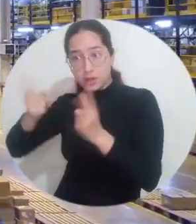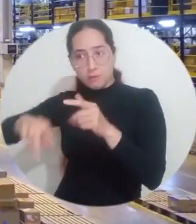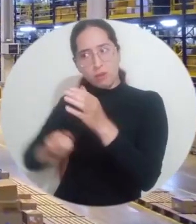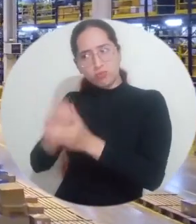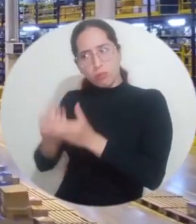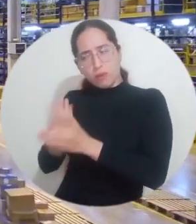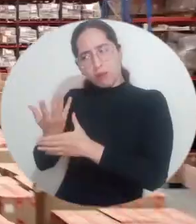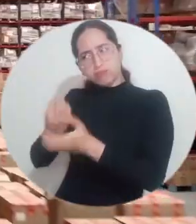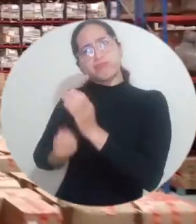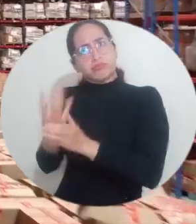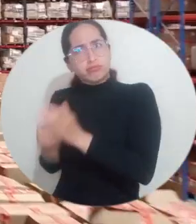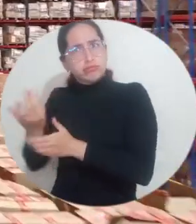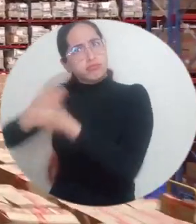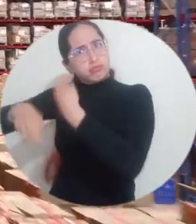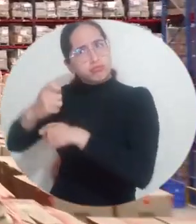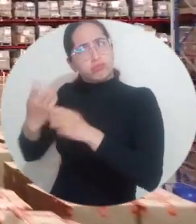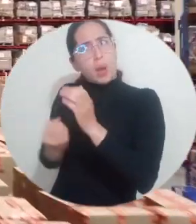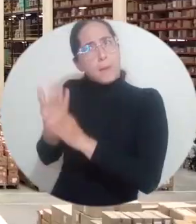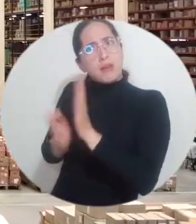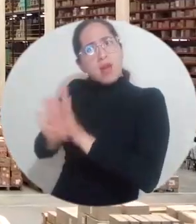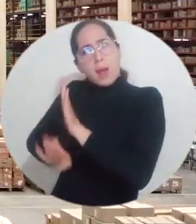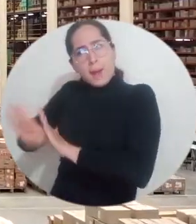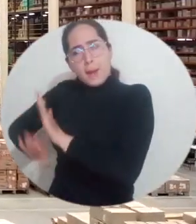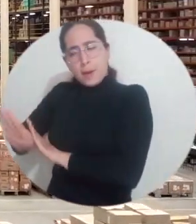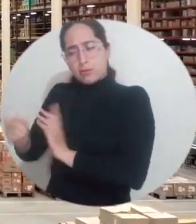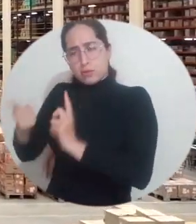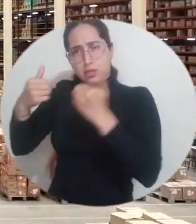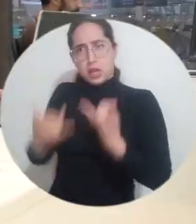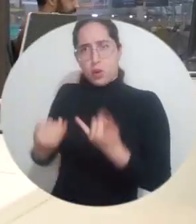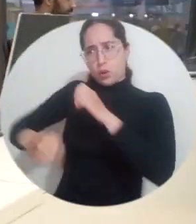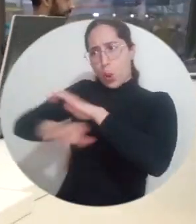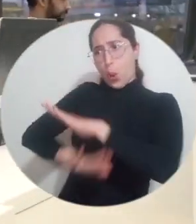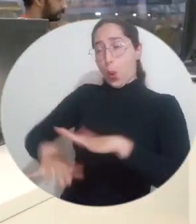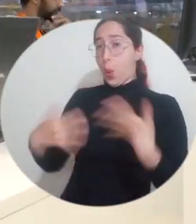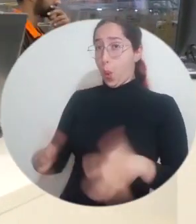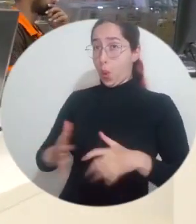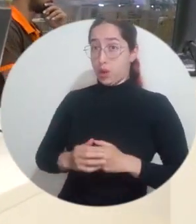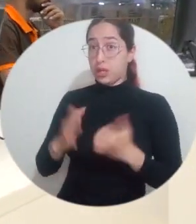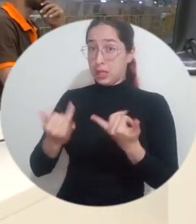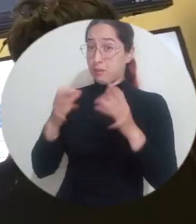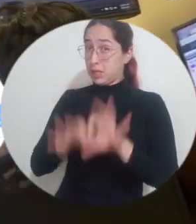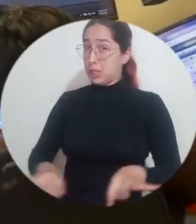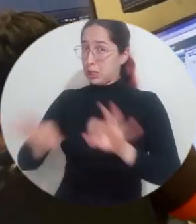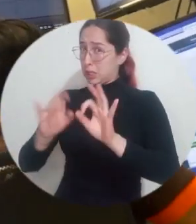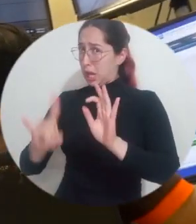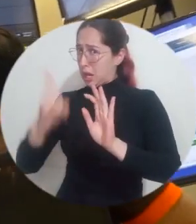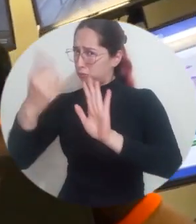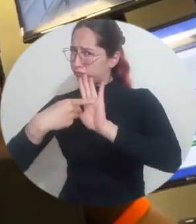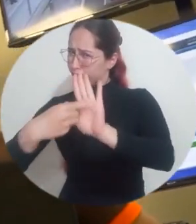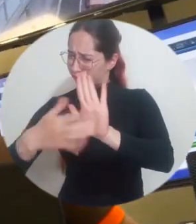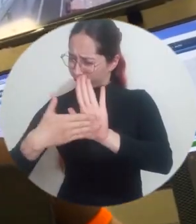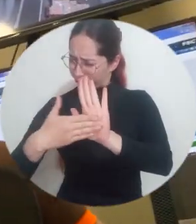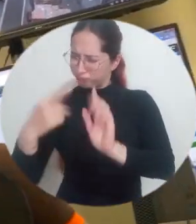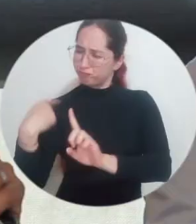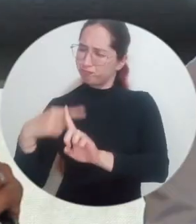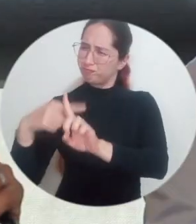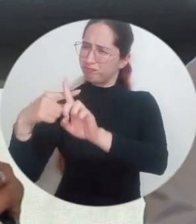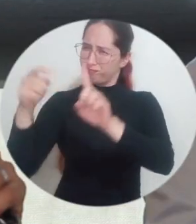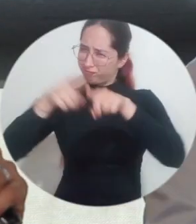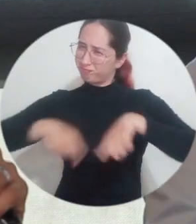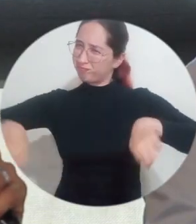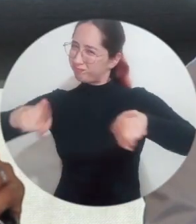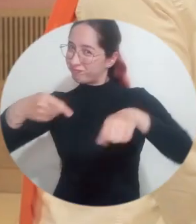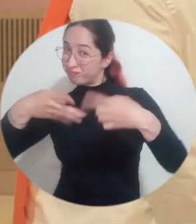productivamente el mundo. Y en un entorno como el nuestro, pues este es un área que tenemos que fortalecer. También es un mensaje muy positivo que sigamos